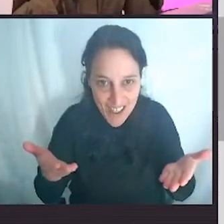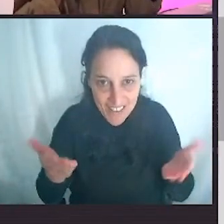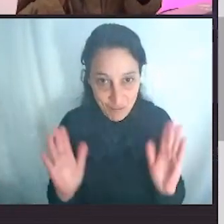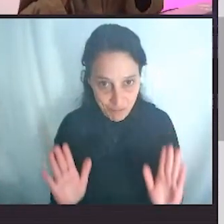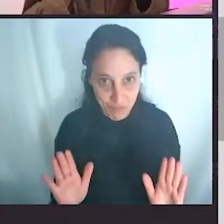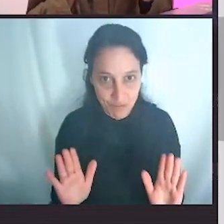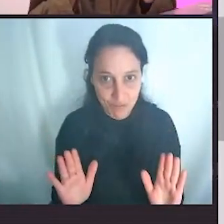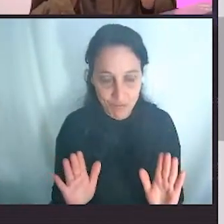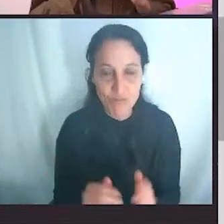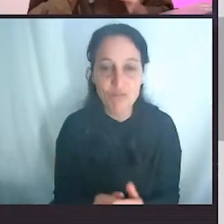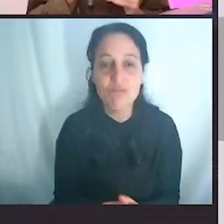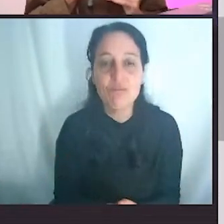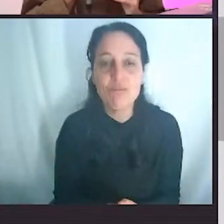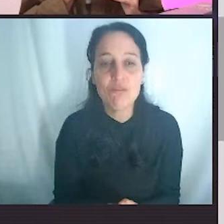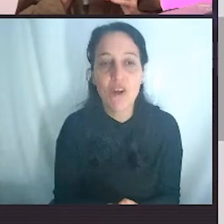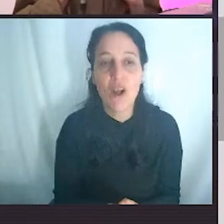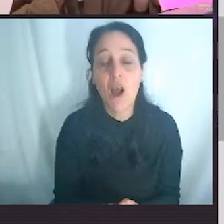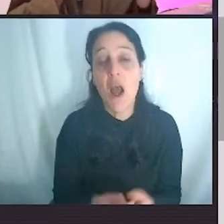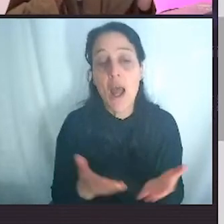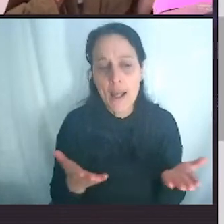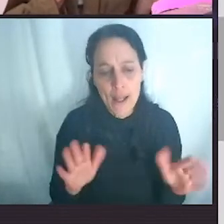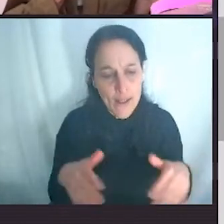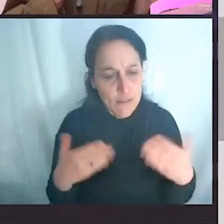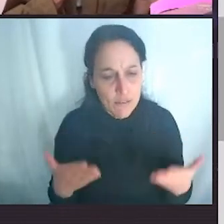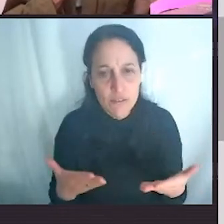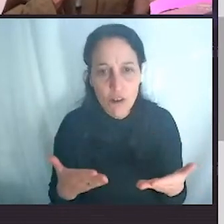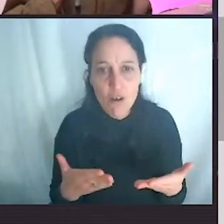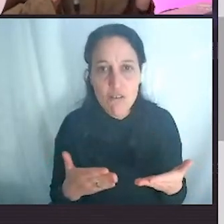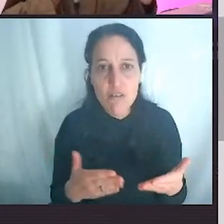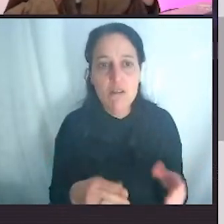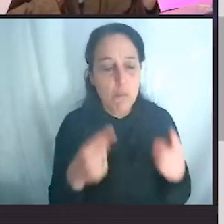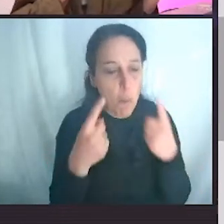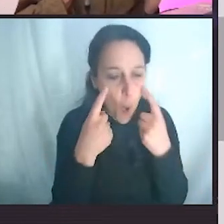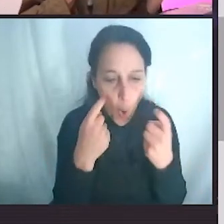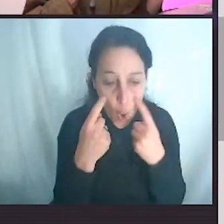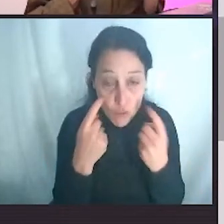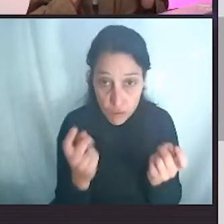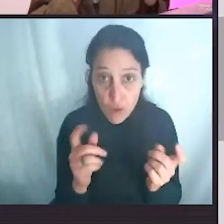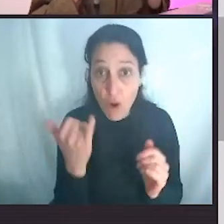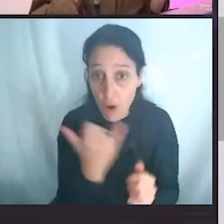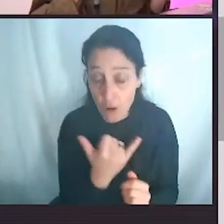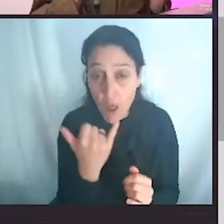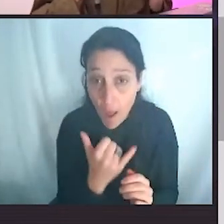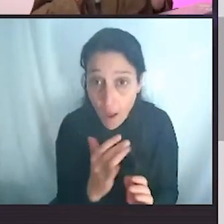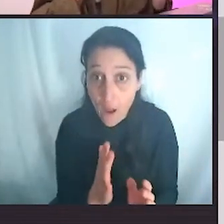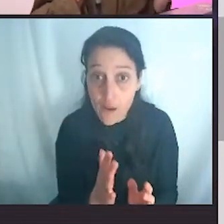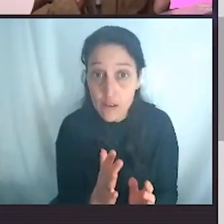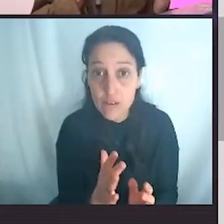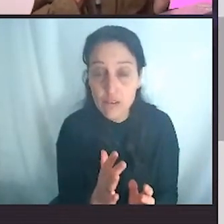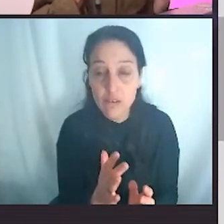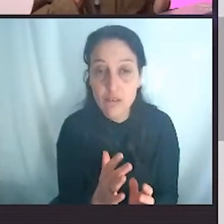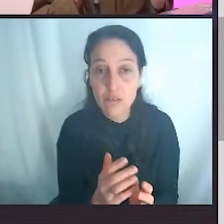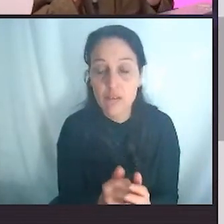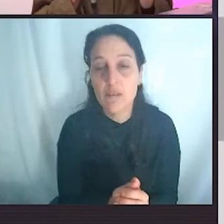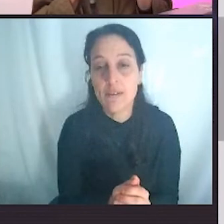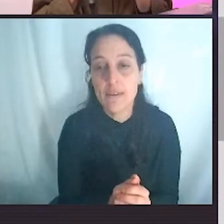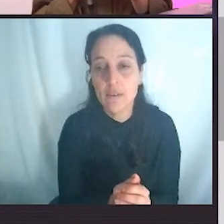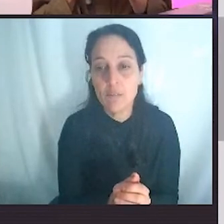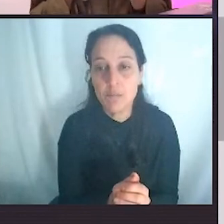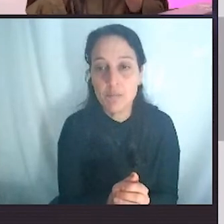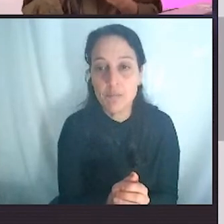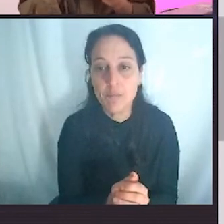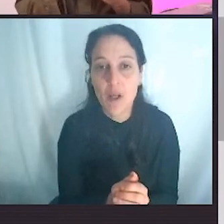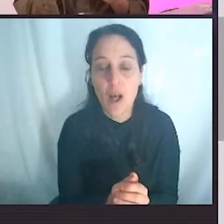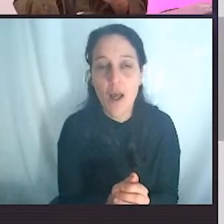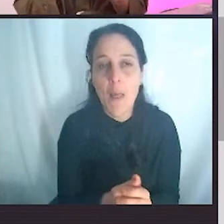Va a pasar por una red de validación. La primera parte de la red de validación es automatizada, es un sistema en el que estamos trabajando y luego va haber